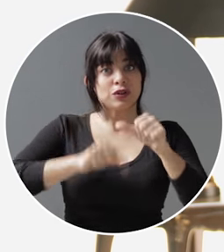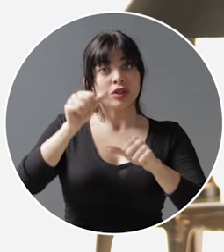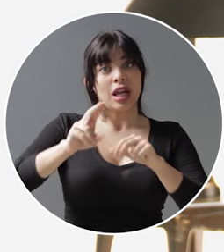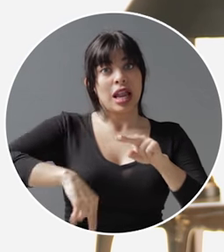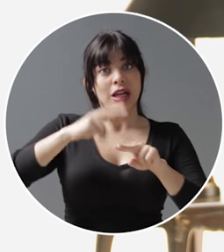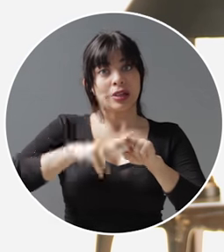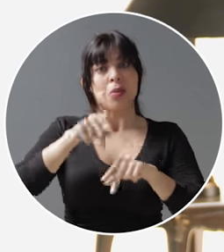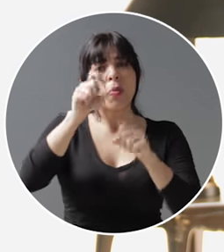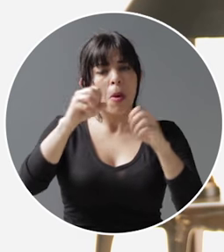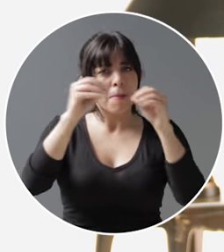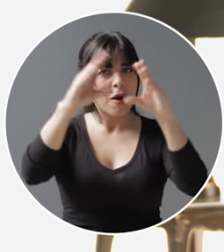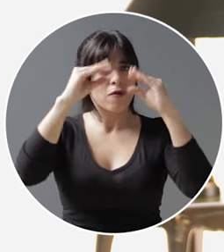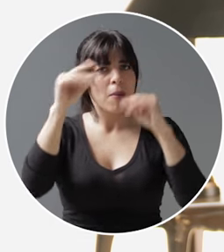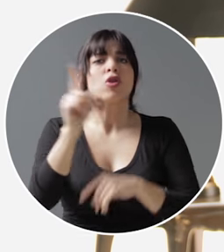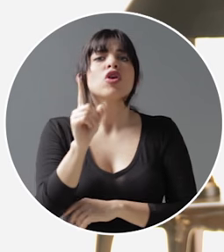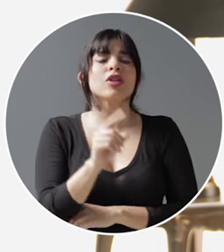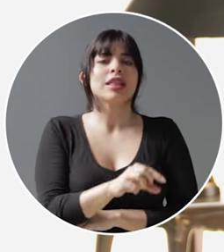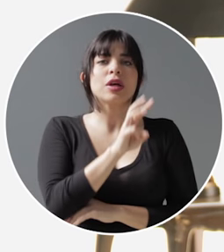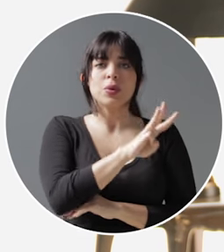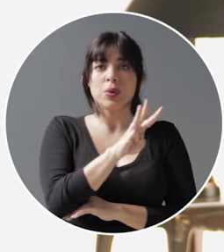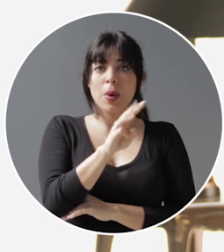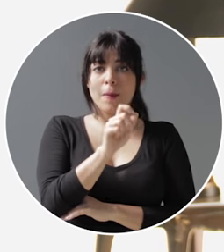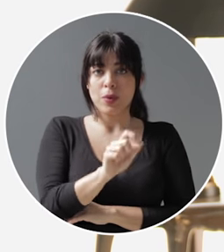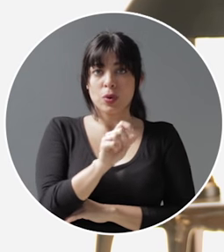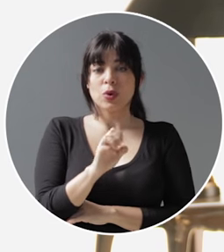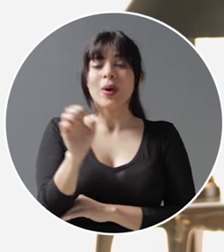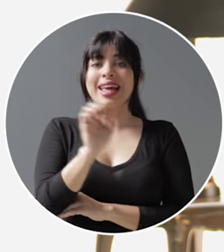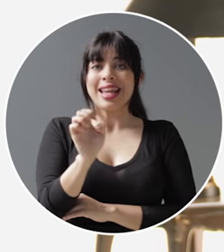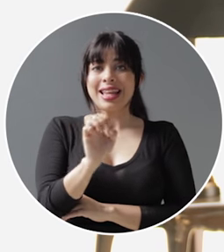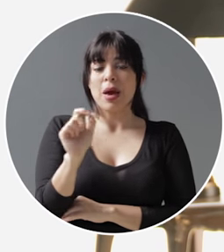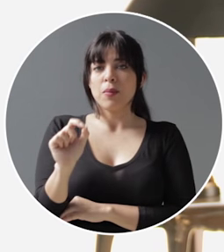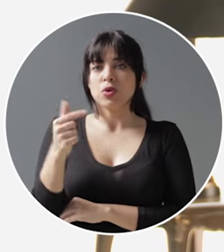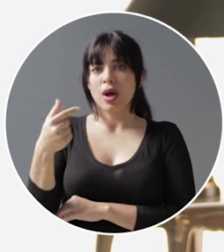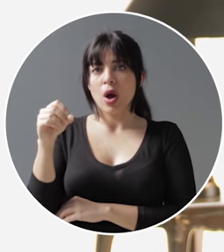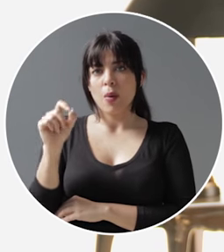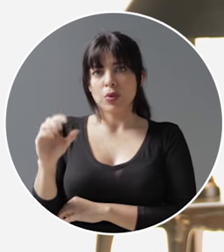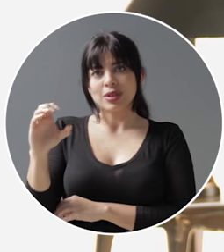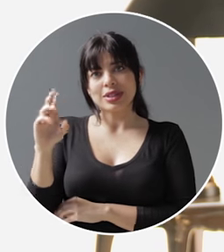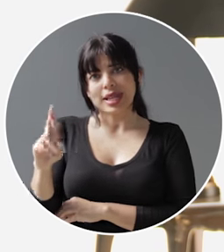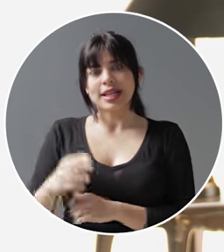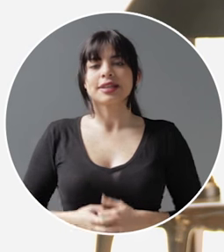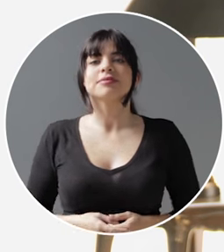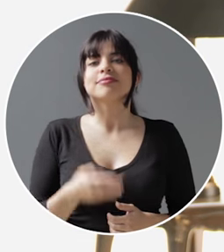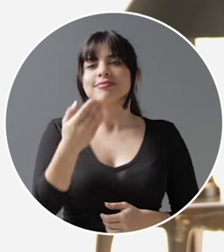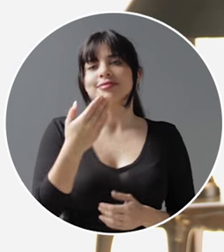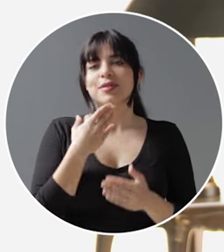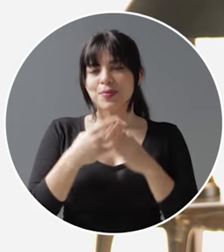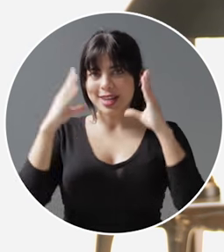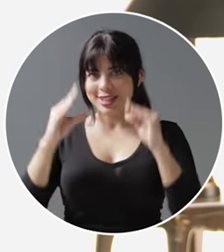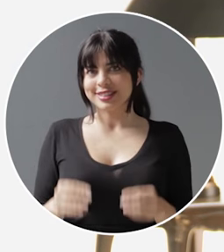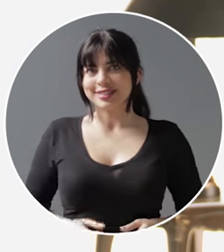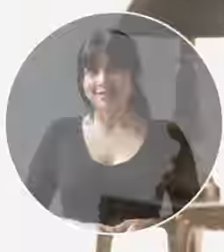nacional puede informarse en la página web www.energia.go.cr. Que